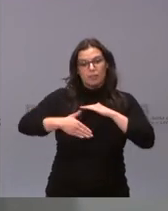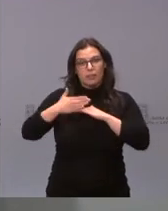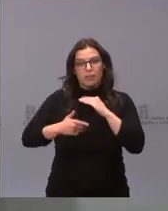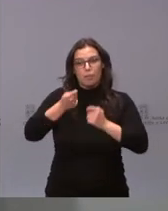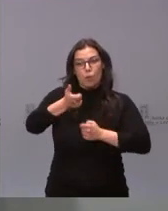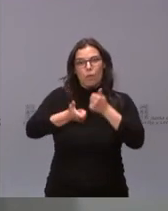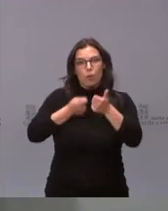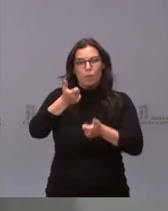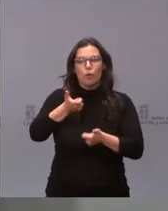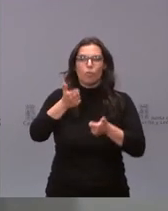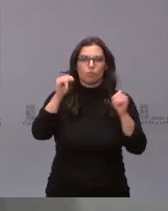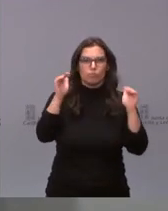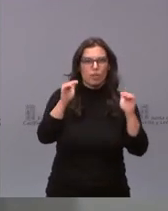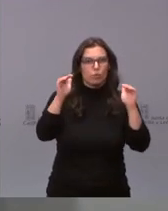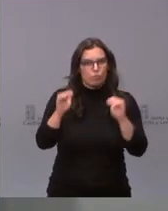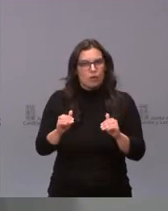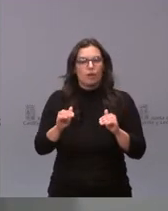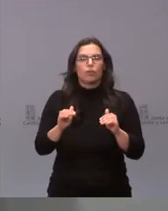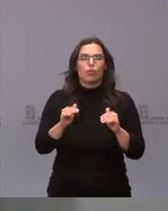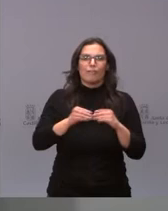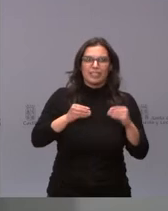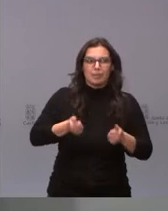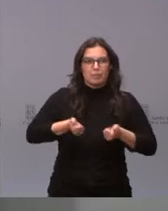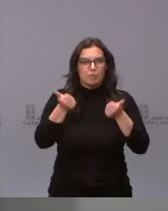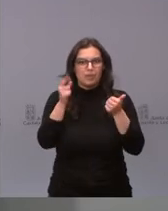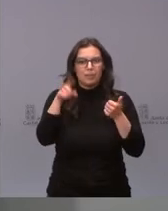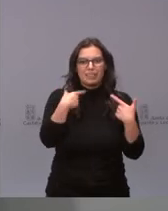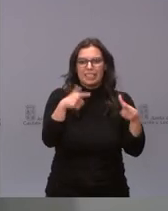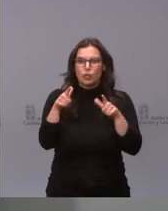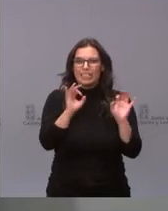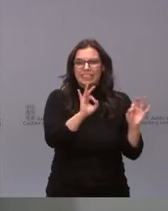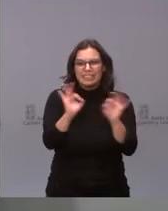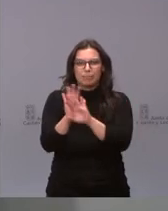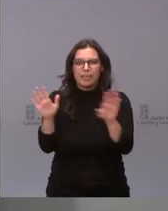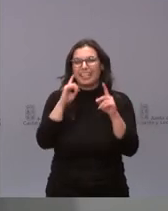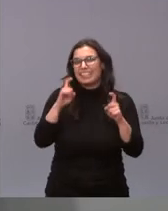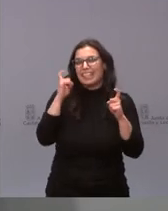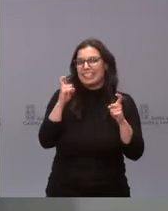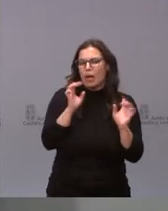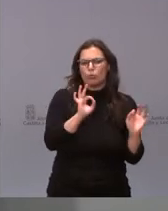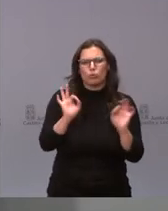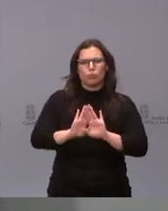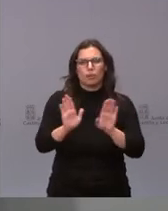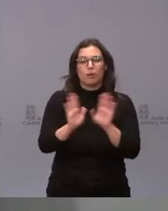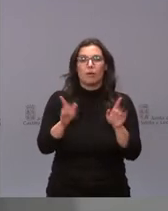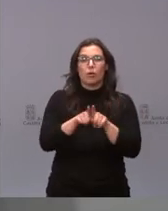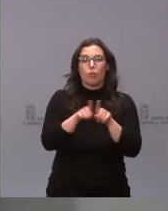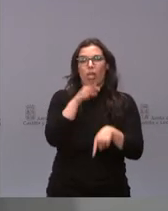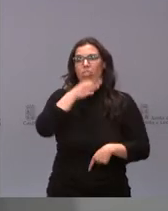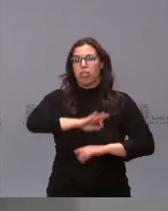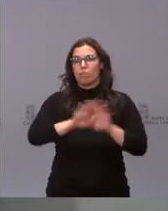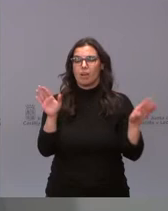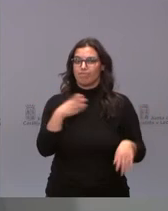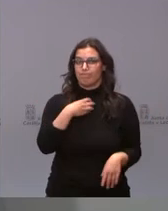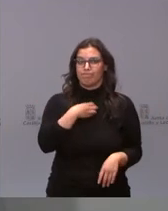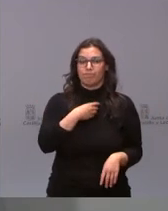afectarán a menos sectores, como están viendo, intentaremos que sean lo más limitadas posibles, pero no podemos bajar la guardia en este momento. Estamos muy